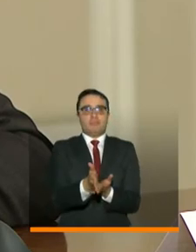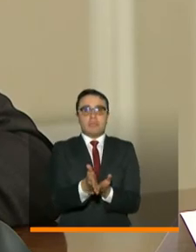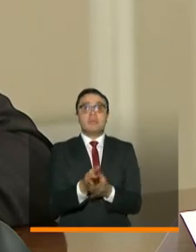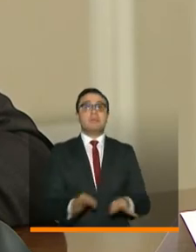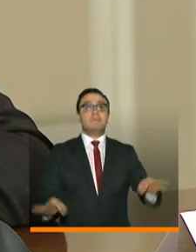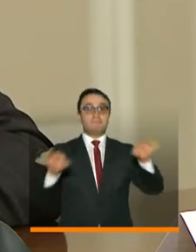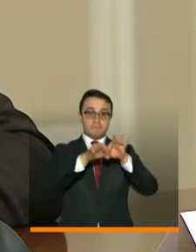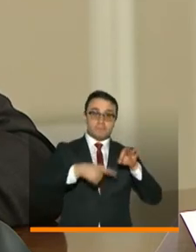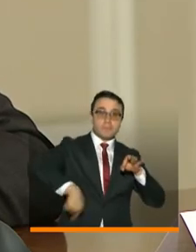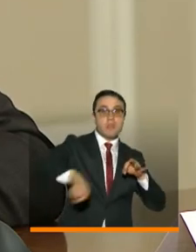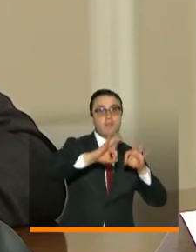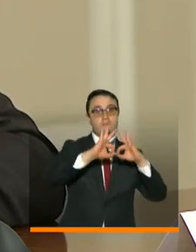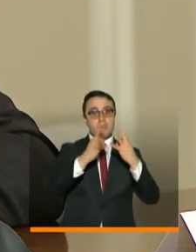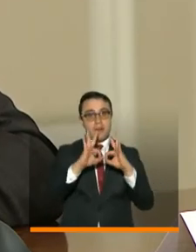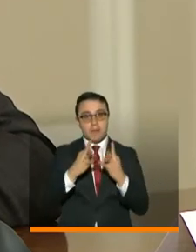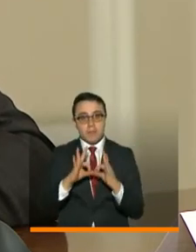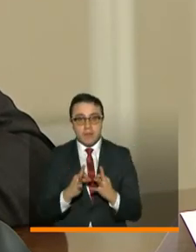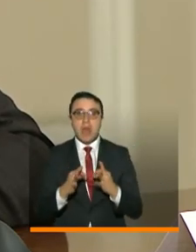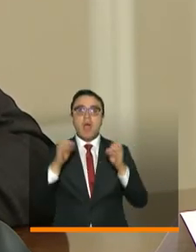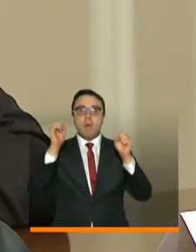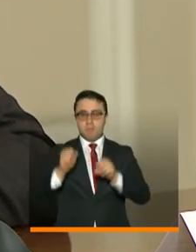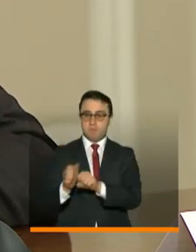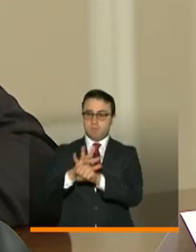ellos y sus familias en este proceso de la pandemia en este año.